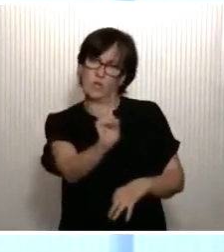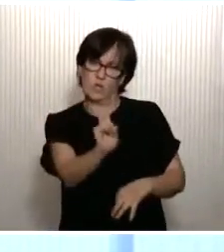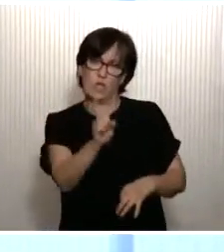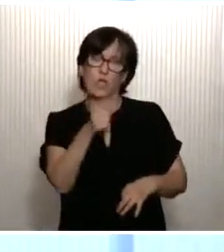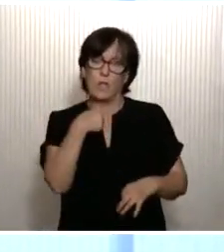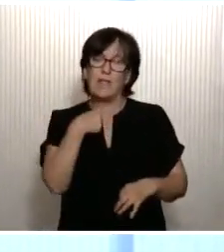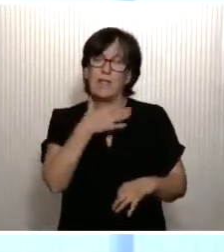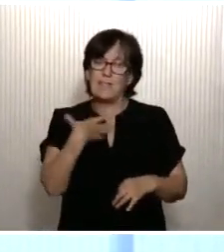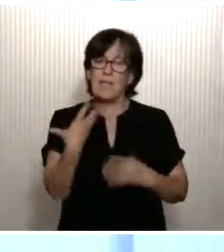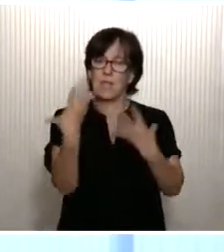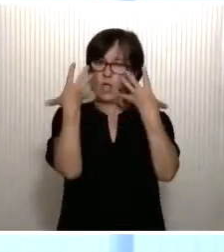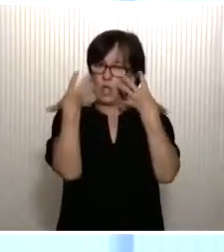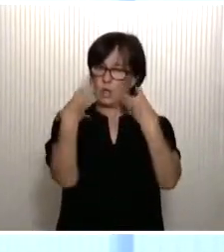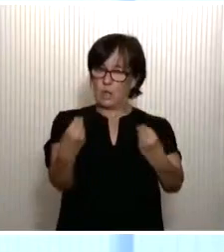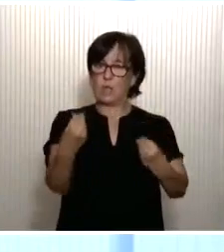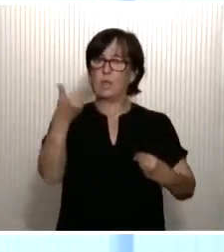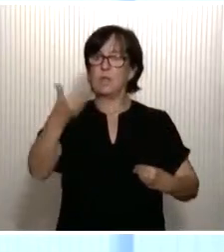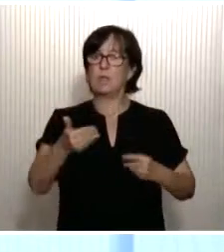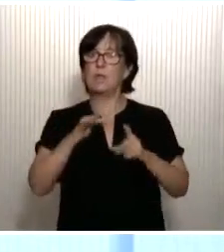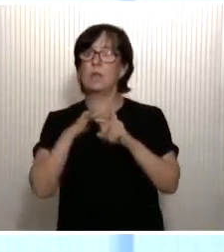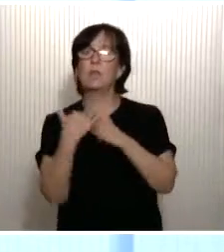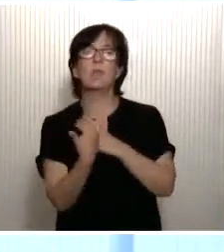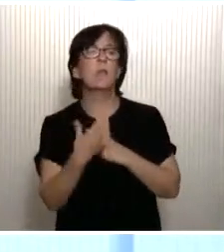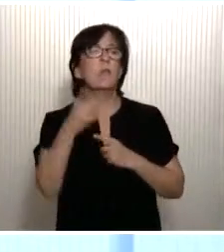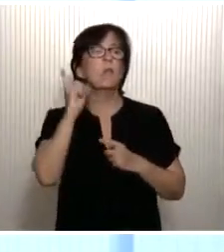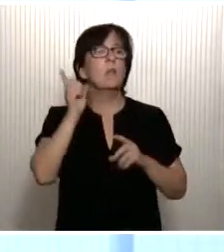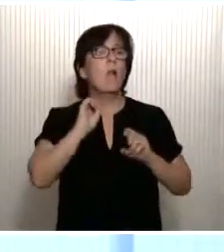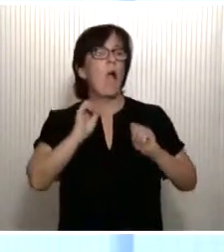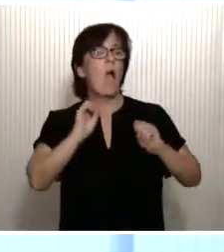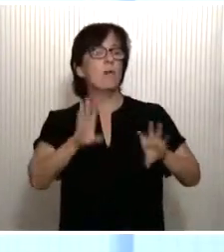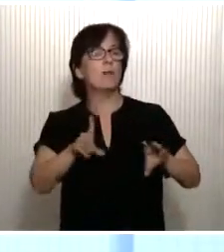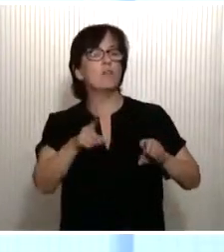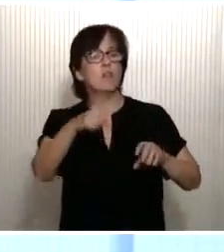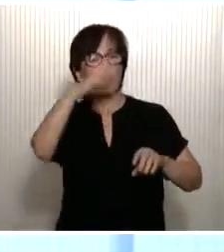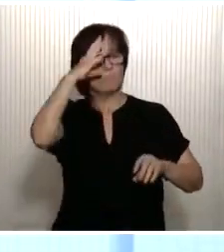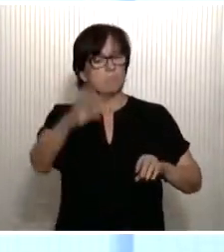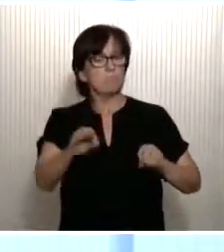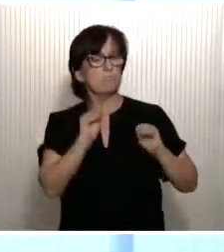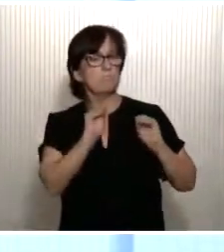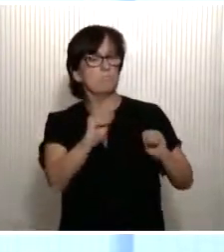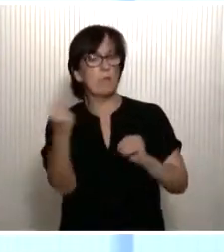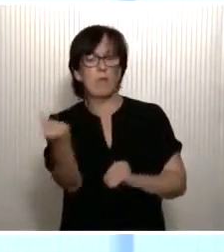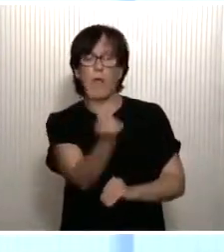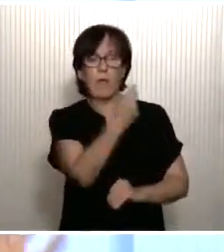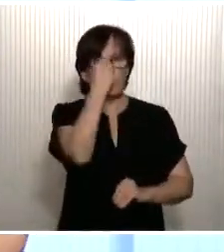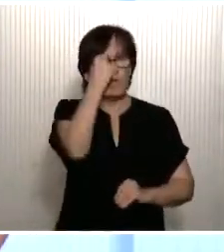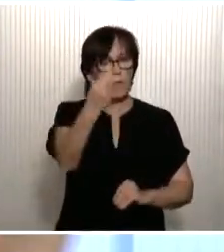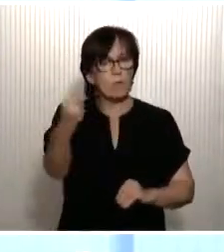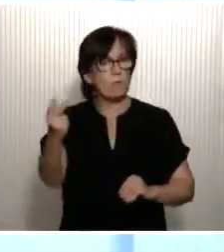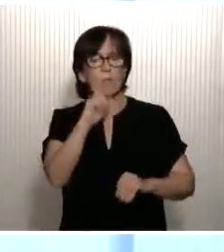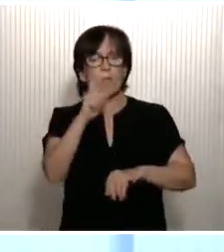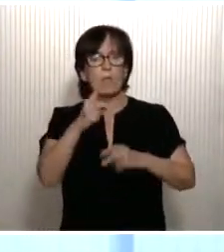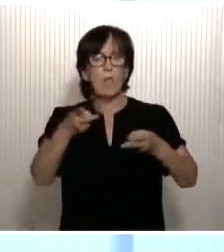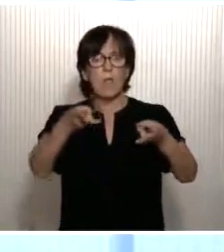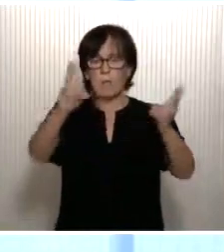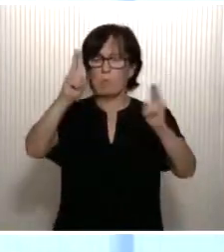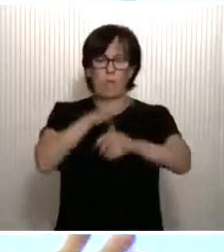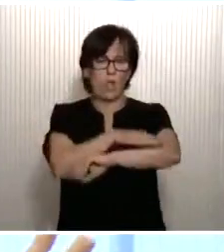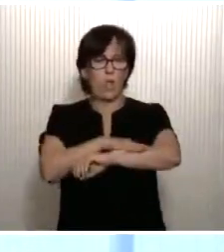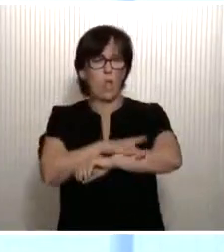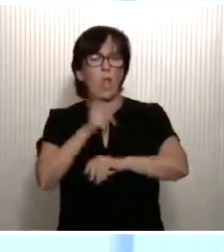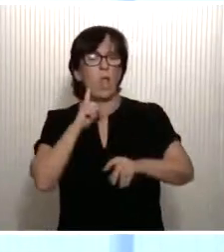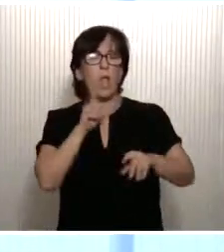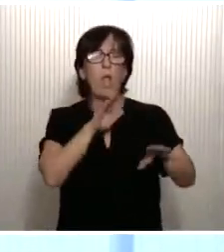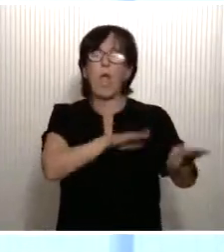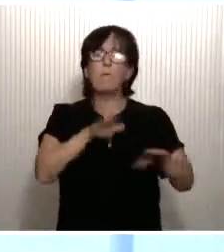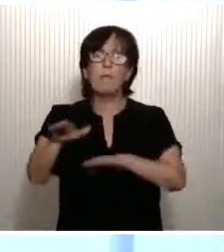entienda bien, la gravedad de la situación no exige que nadie abandone sus convicciones. No lo pedimos desde el gobierno, ni siquiera sus preferencias. Tampoco